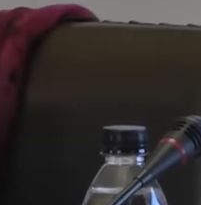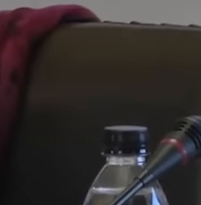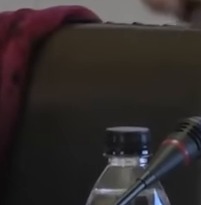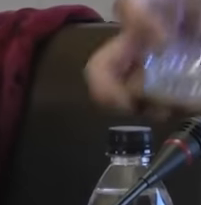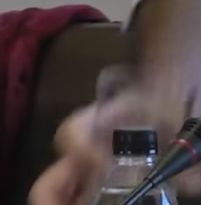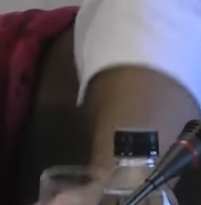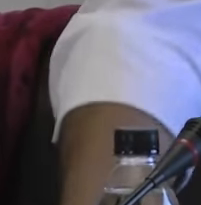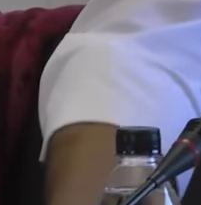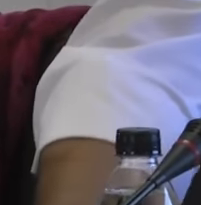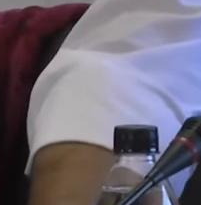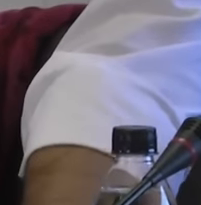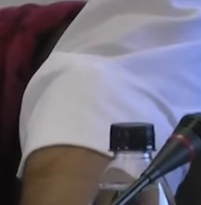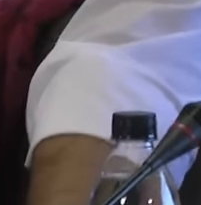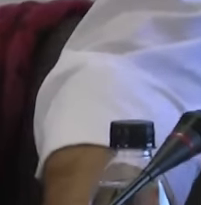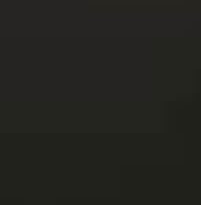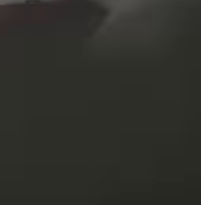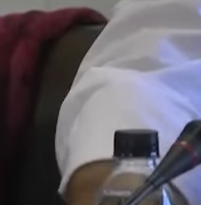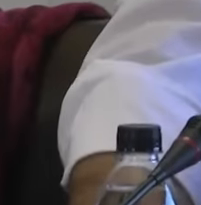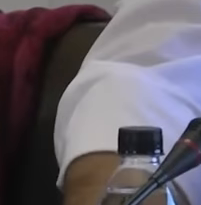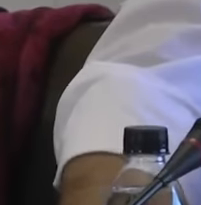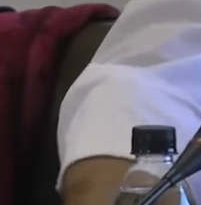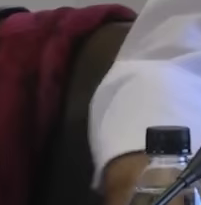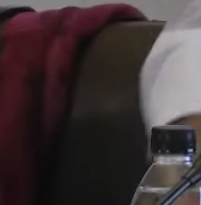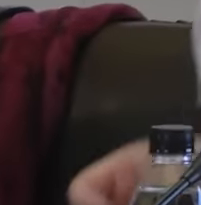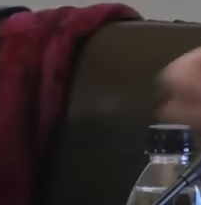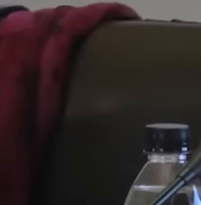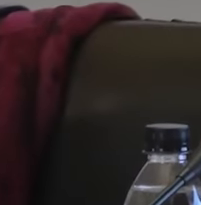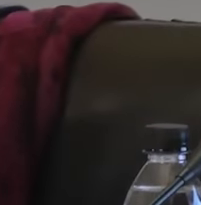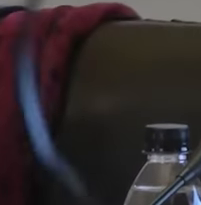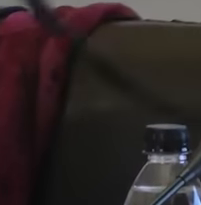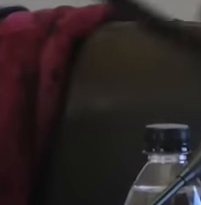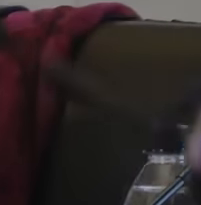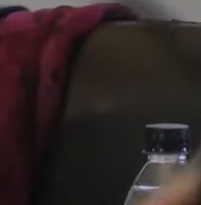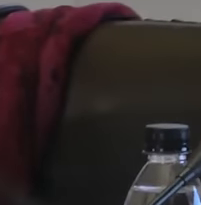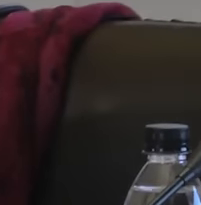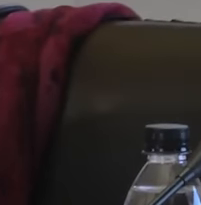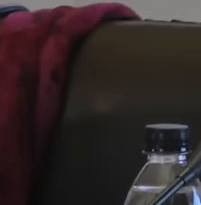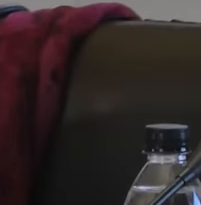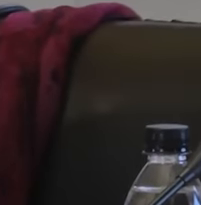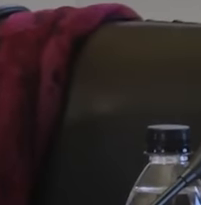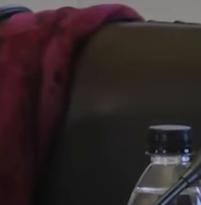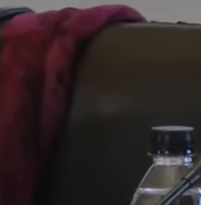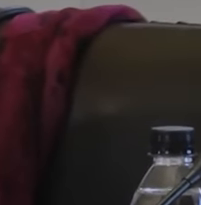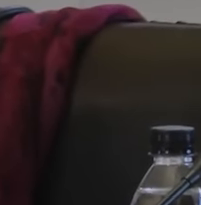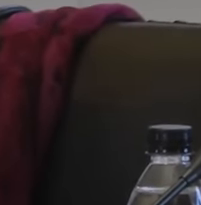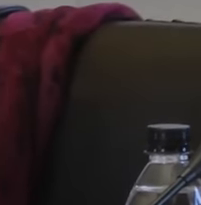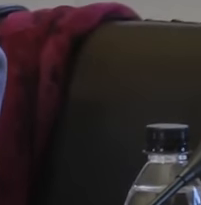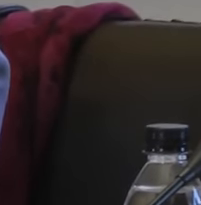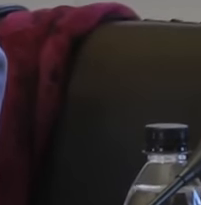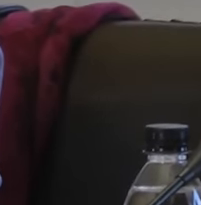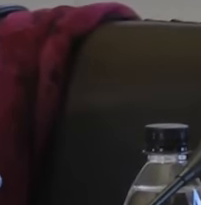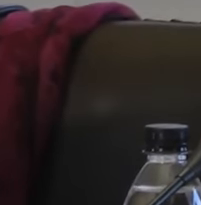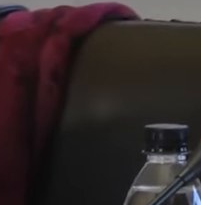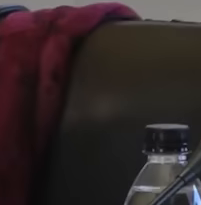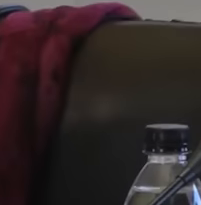Tuve un problema en la anterior audiencia. El canal cambiaba mucho. Luego de